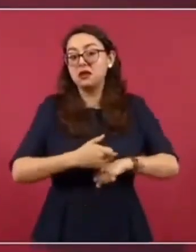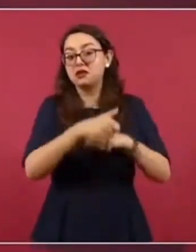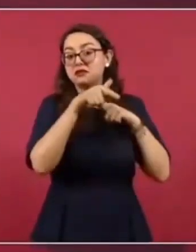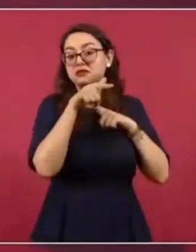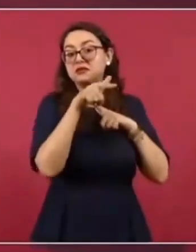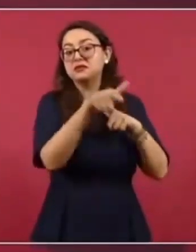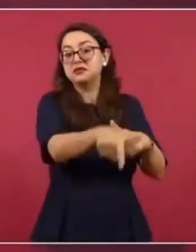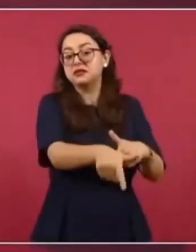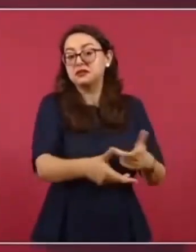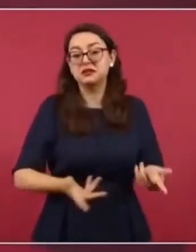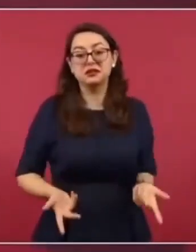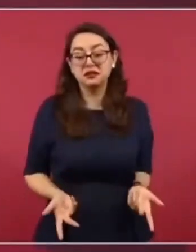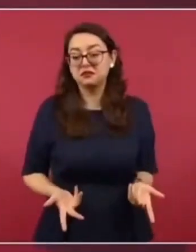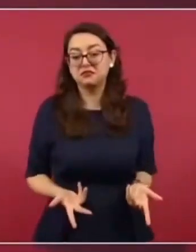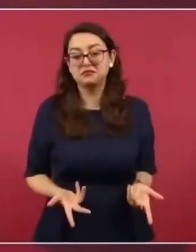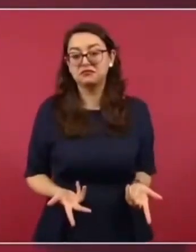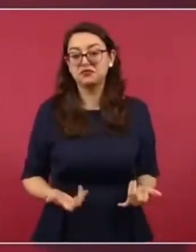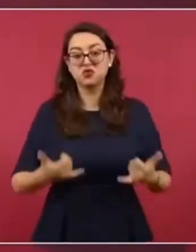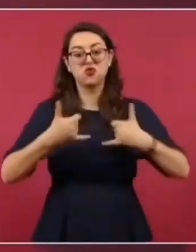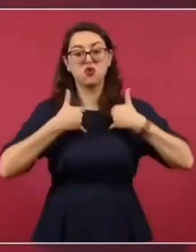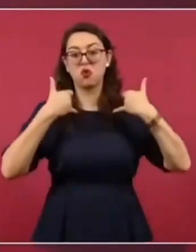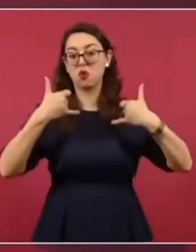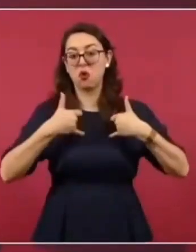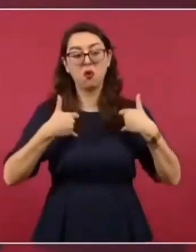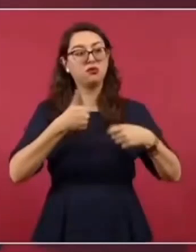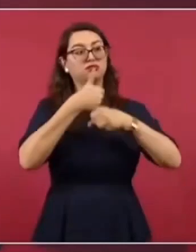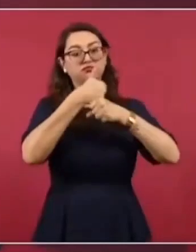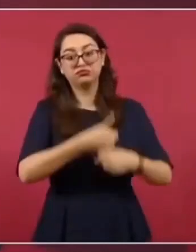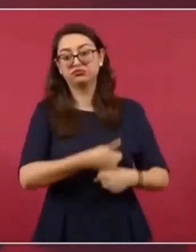van a seguir insatisfechos,